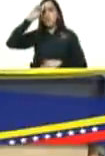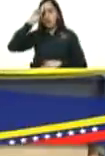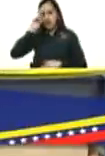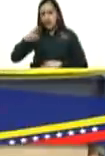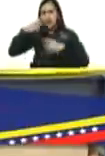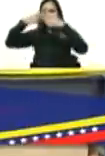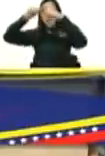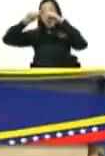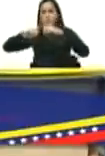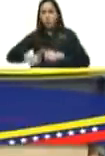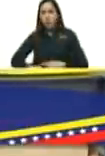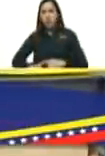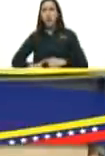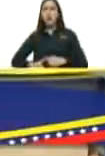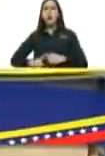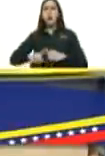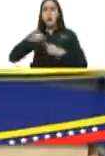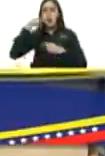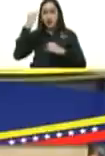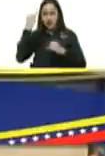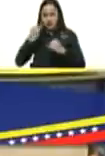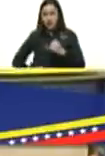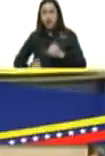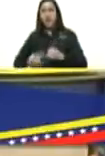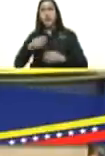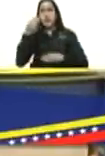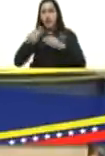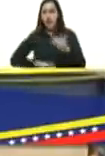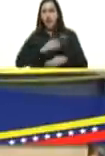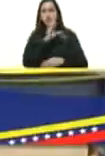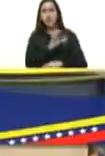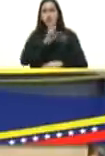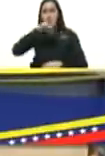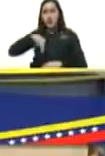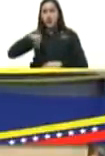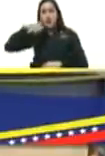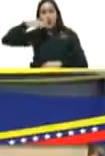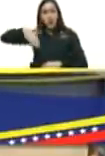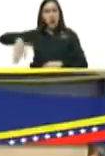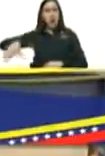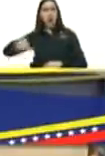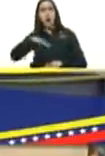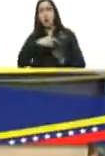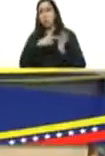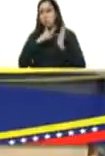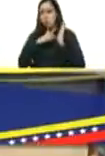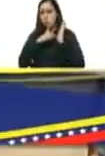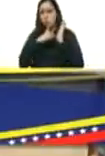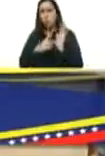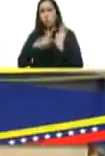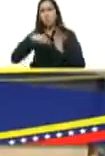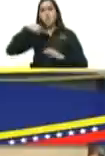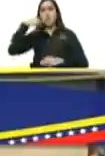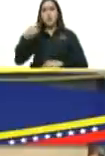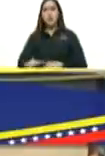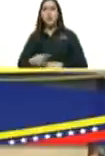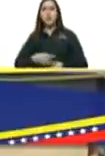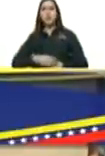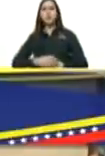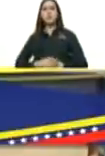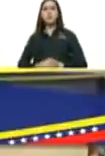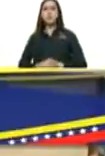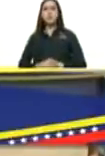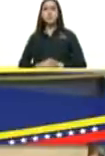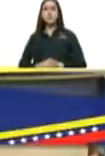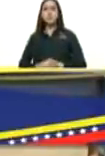los resultados electorales emanados de la soberanía popular y emitidos oficial y legalmente por el consejo